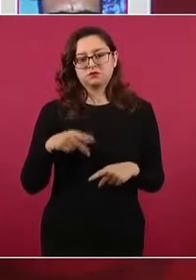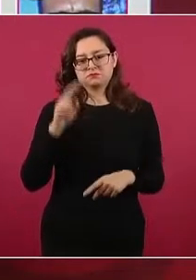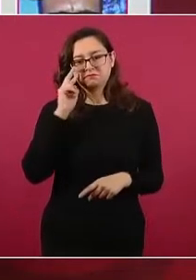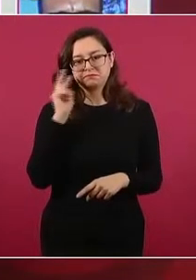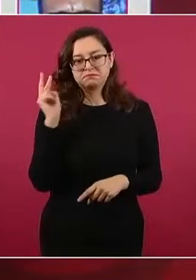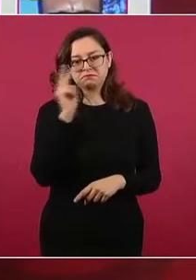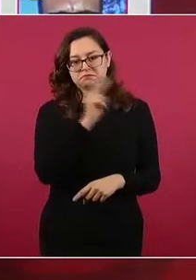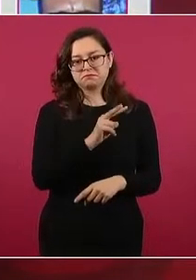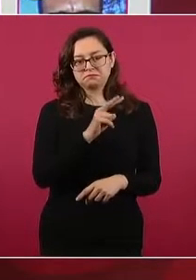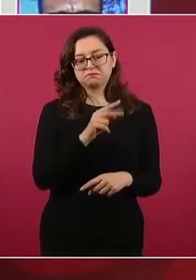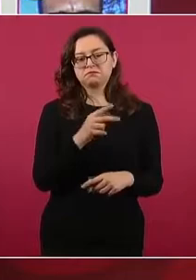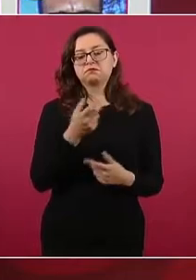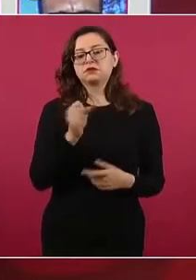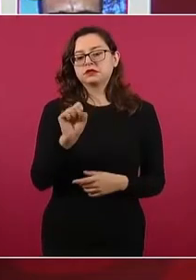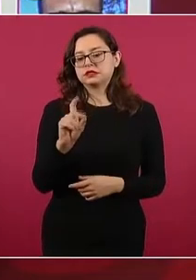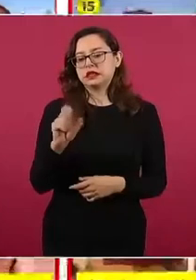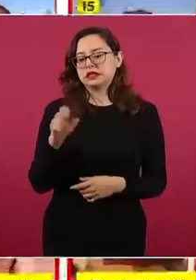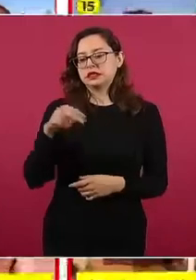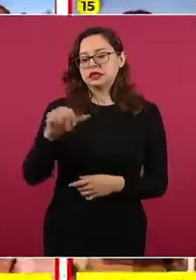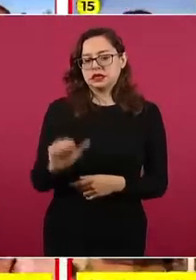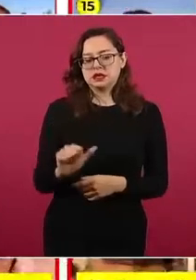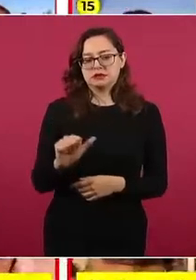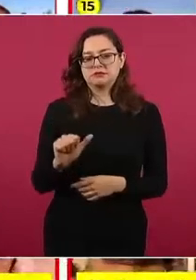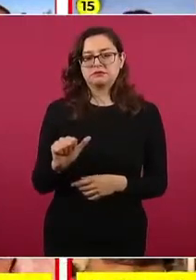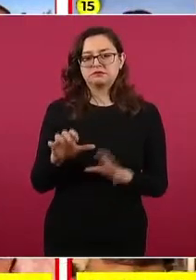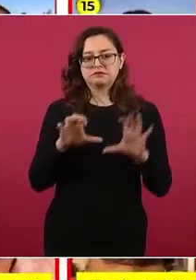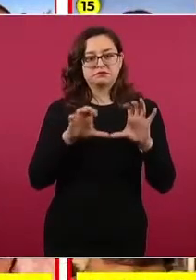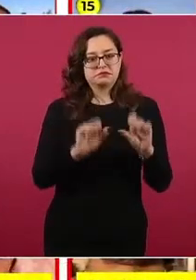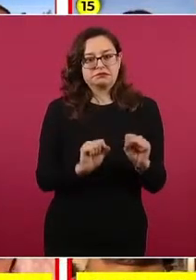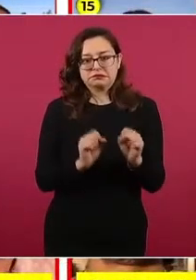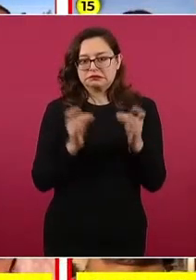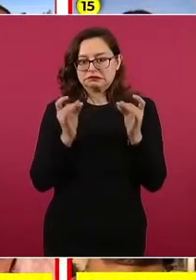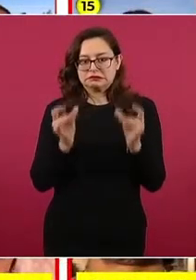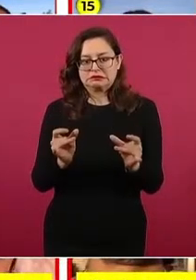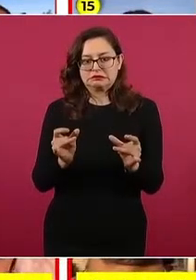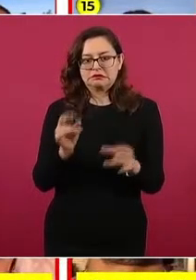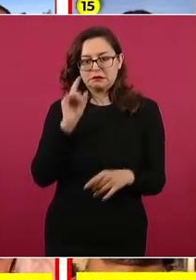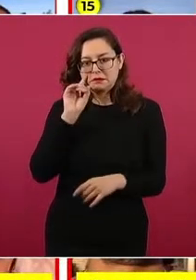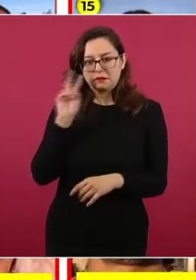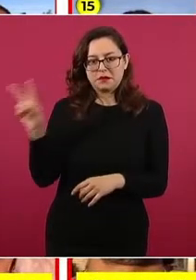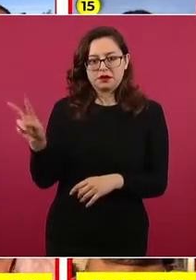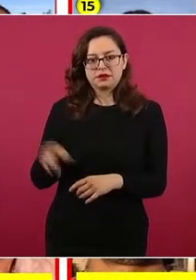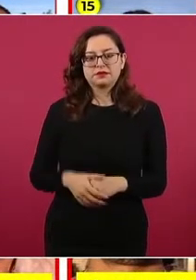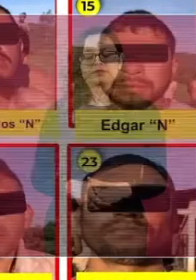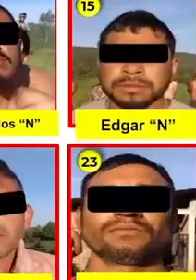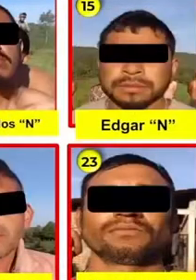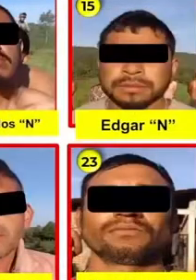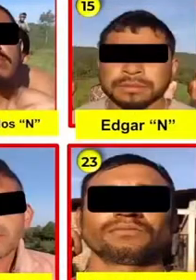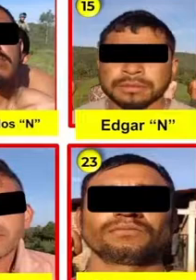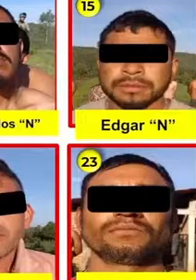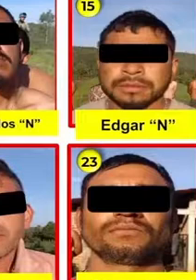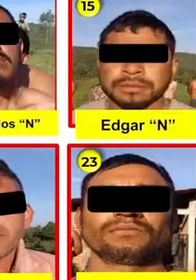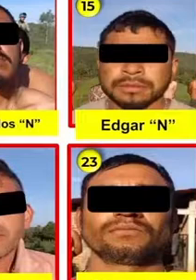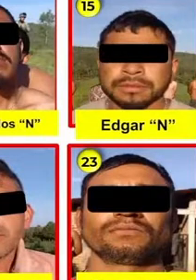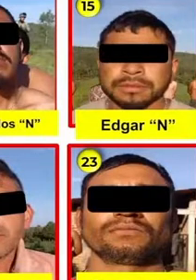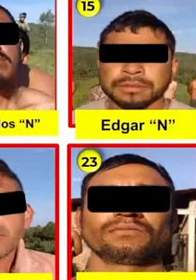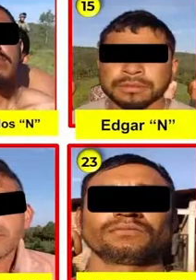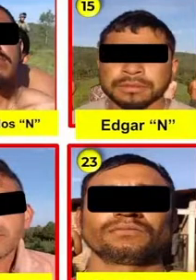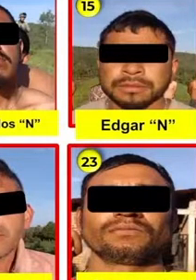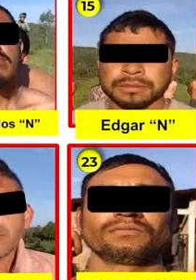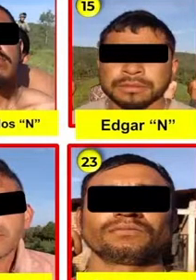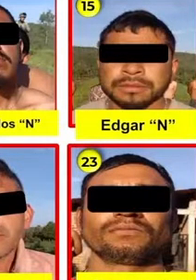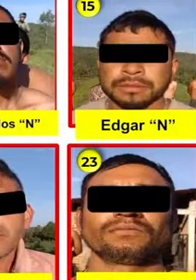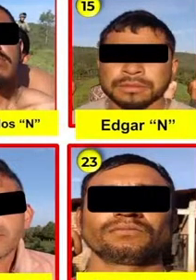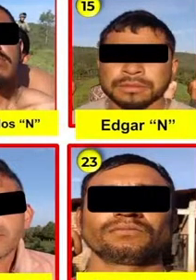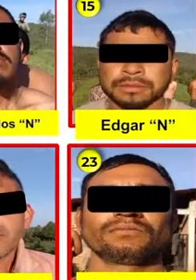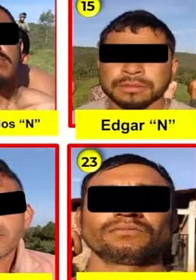inteligencia por parte de Sedena, fue una operación quirúrgica, sin disparar un solo tiro y de manera muy eficaz. Siguiente.